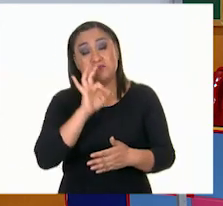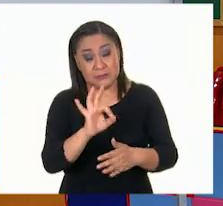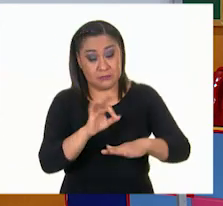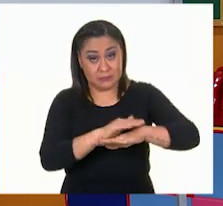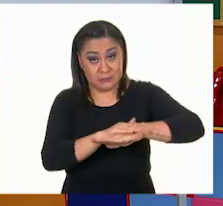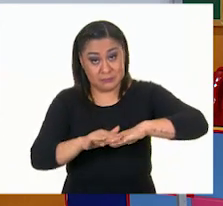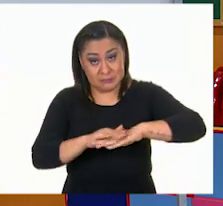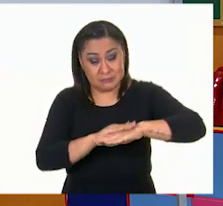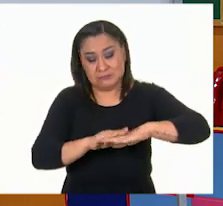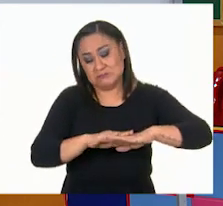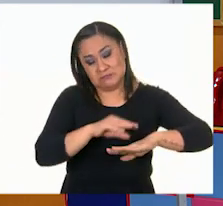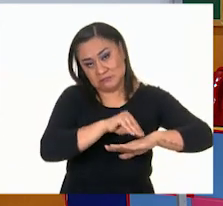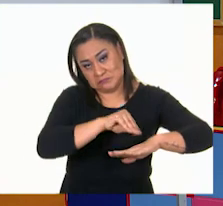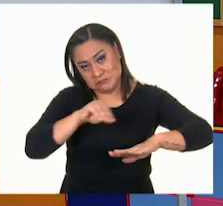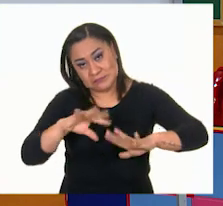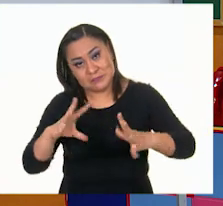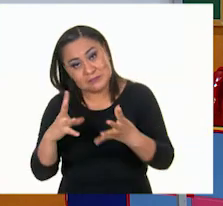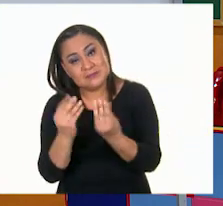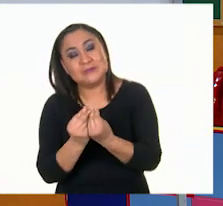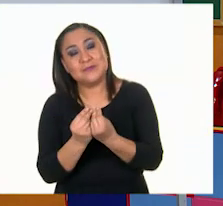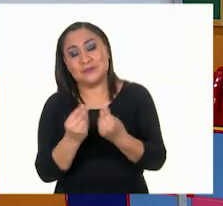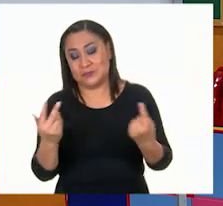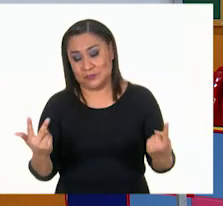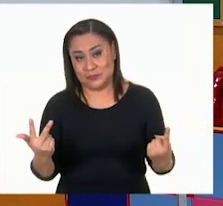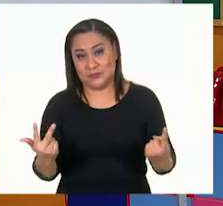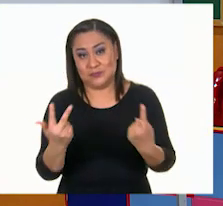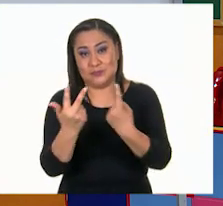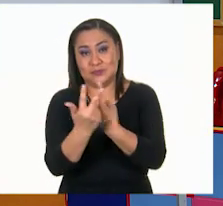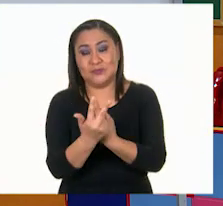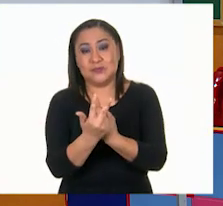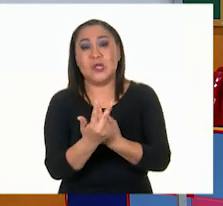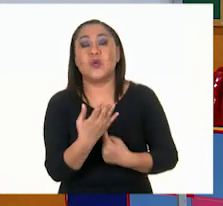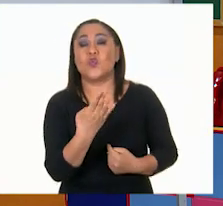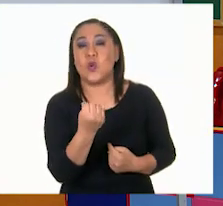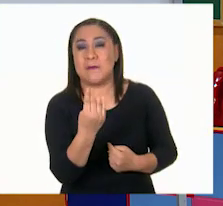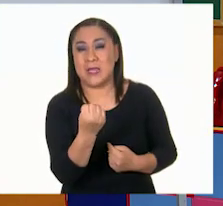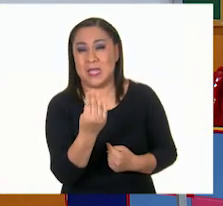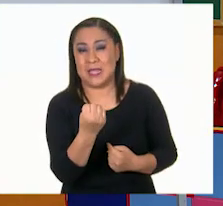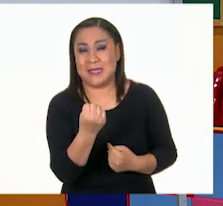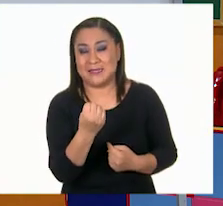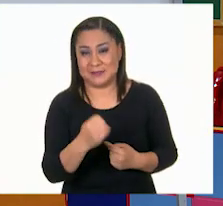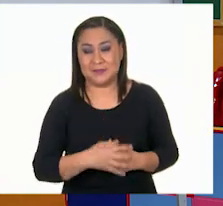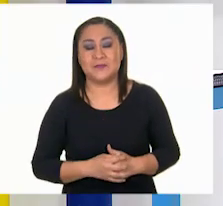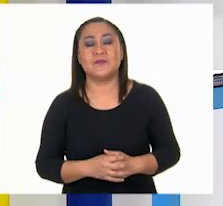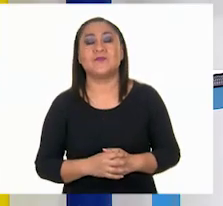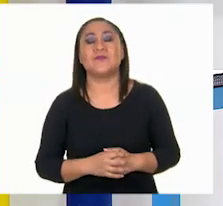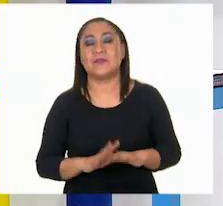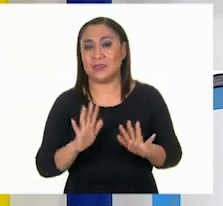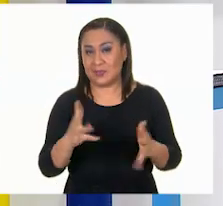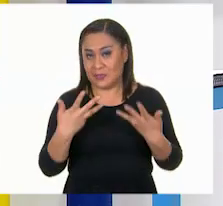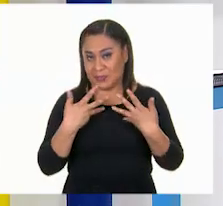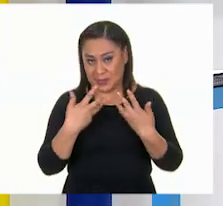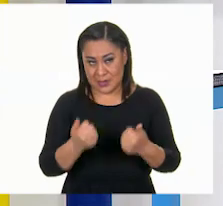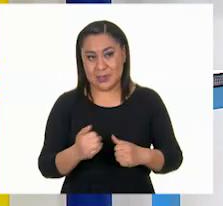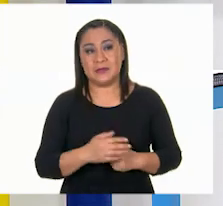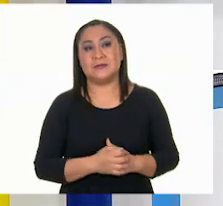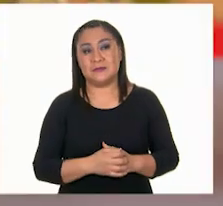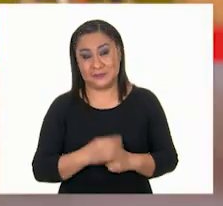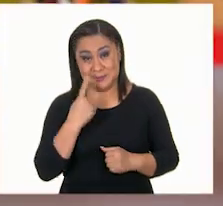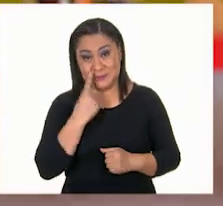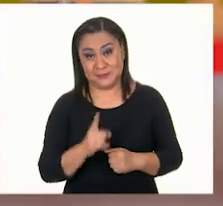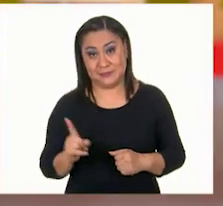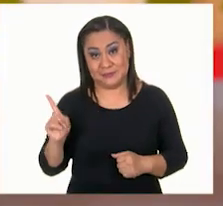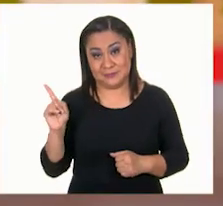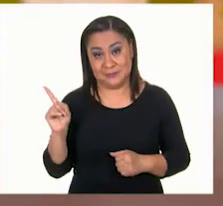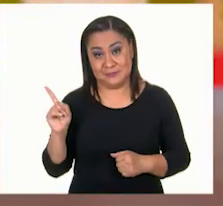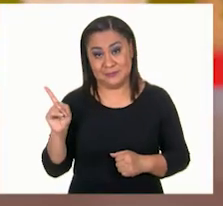con las caras y entonces serían una más ocho, serían nueve caras. Es decir que así, de esta manera, así,